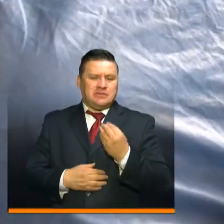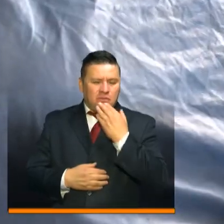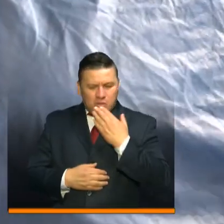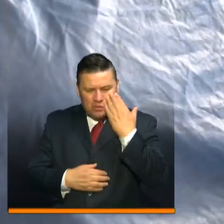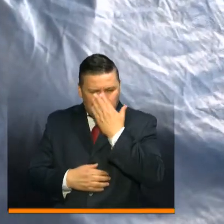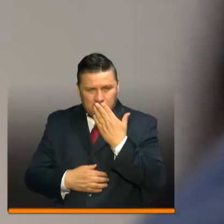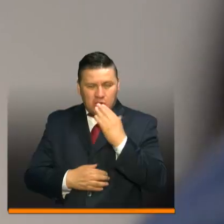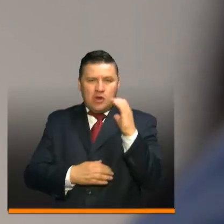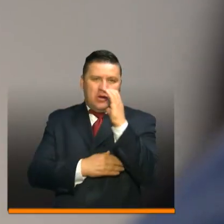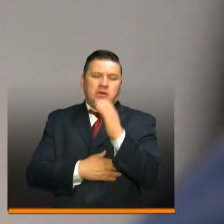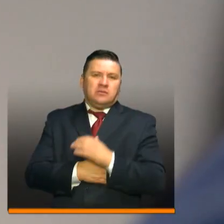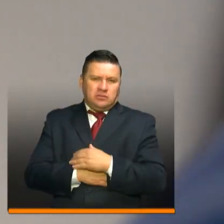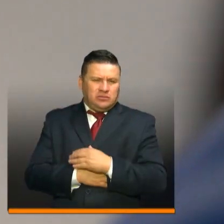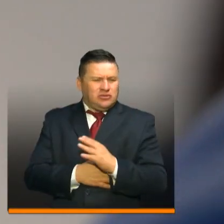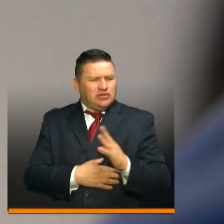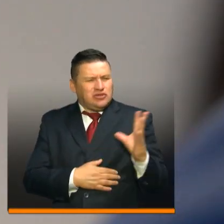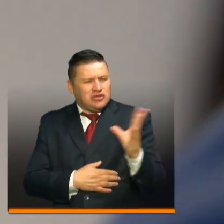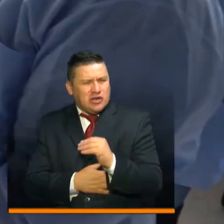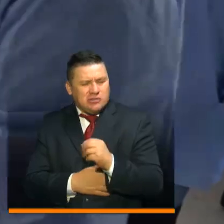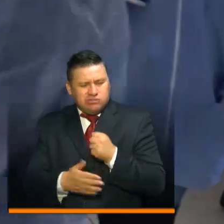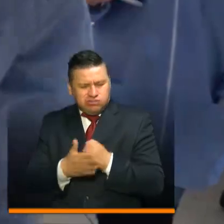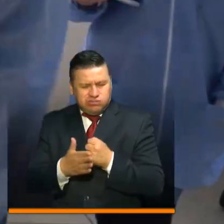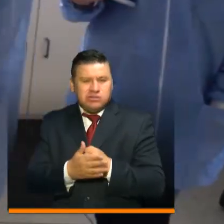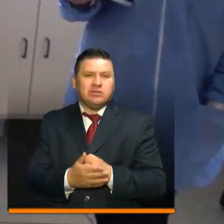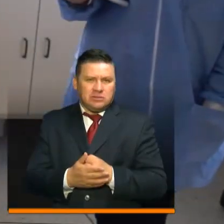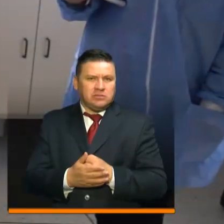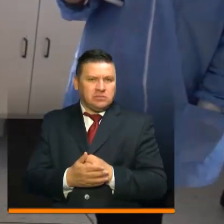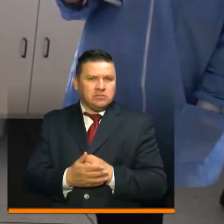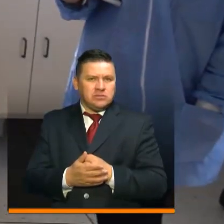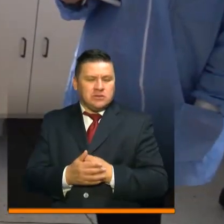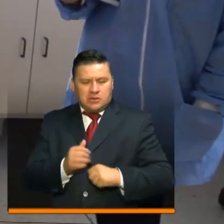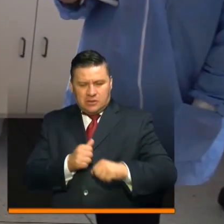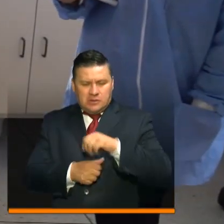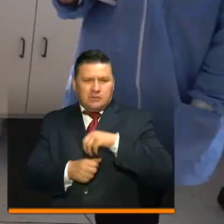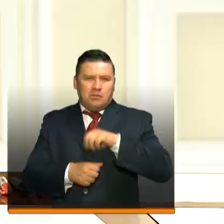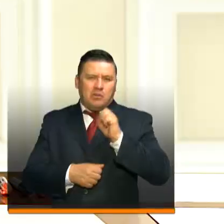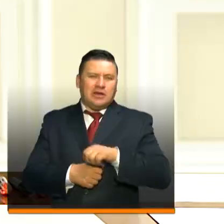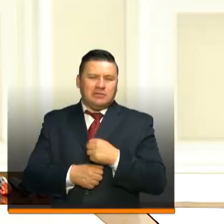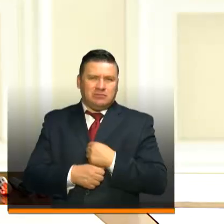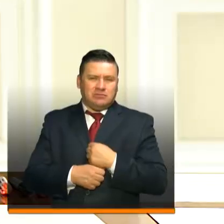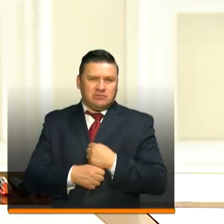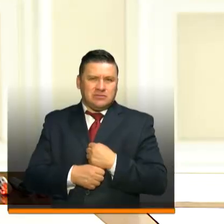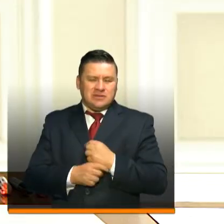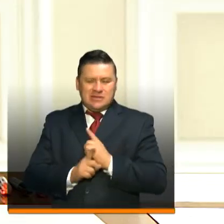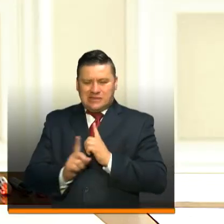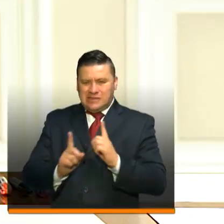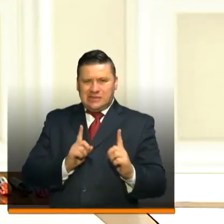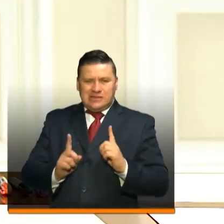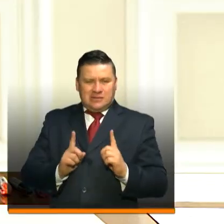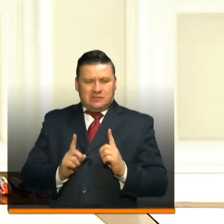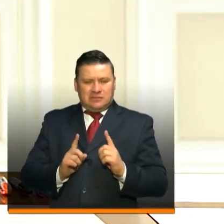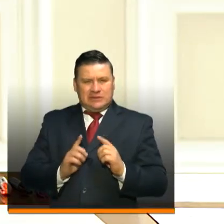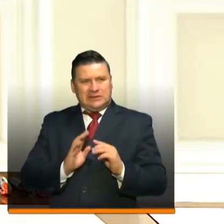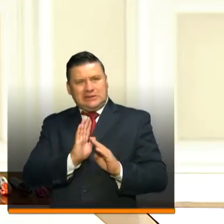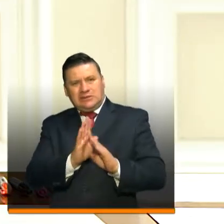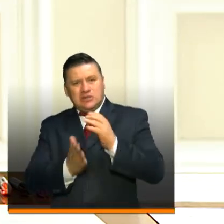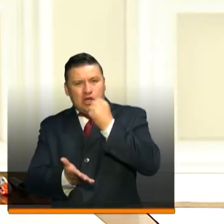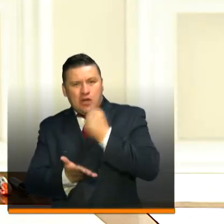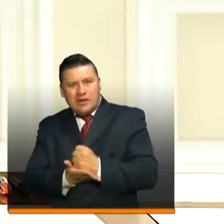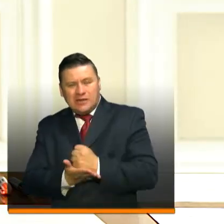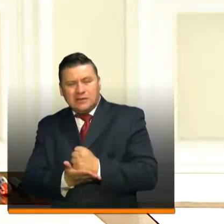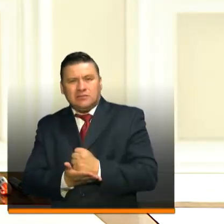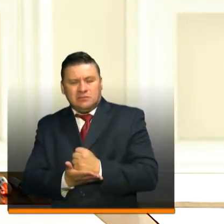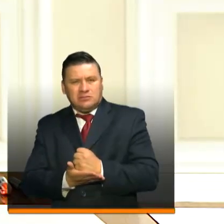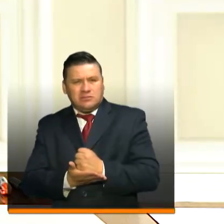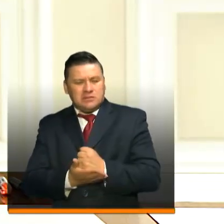pruebas en el país. Todos estos retos los estamos surtiendo y por eso este aislamiento preventivo obligatorio,